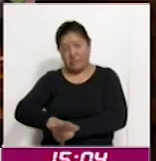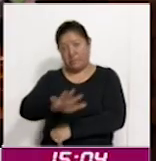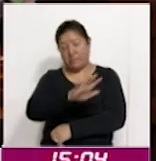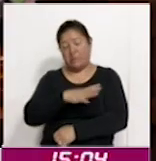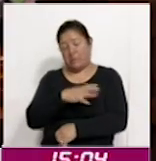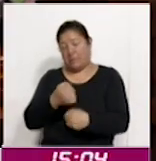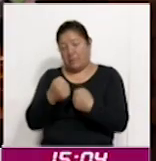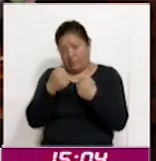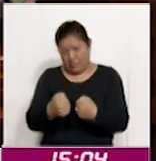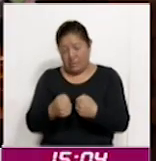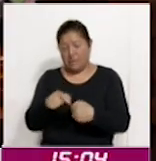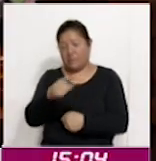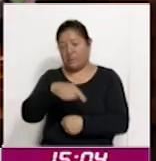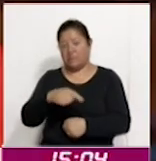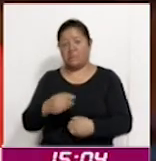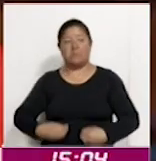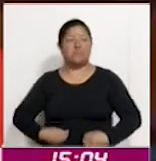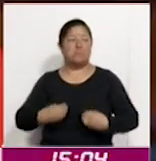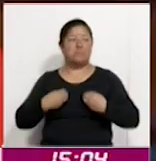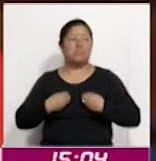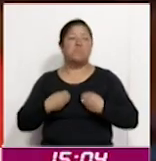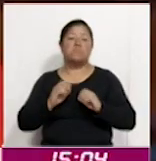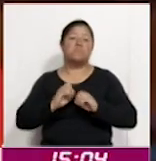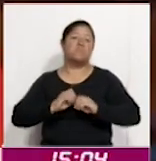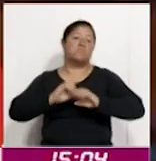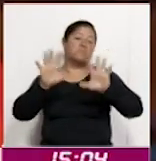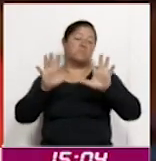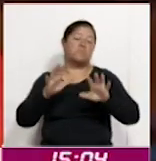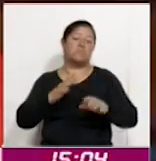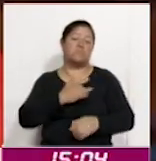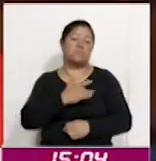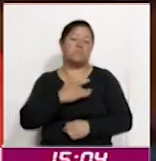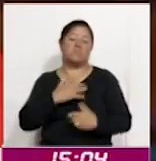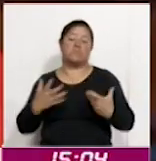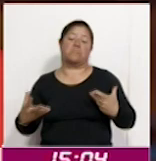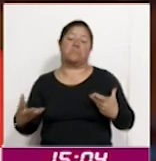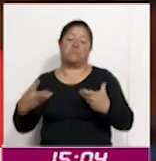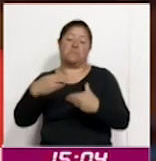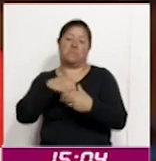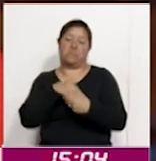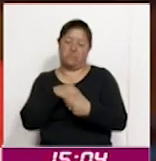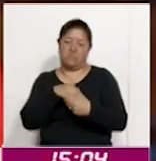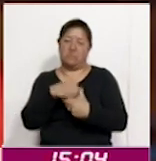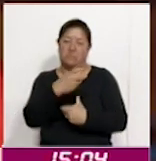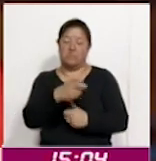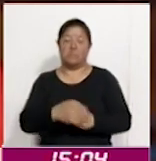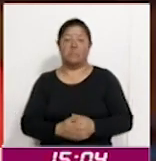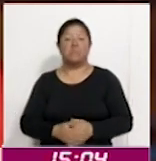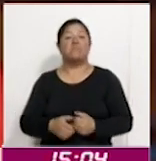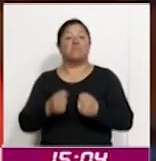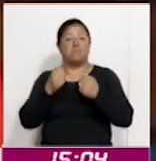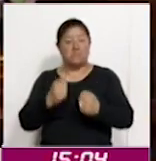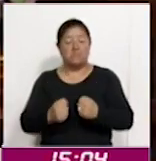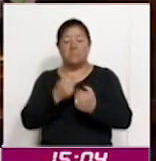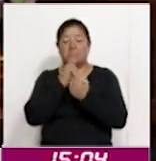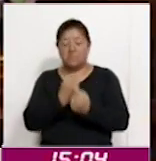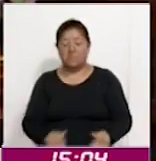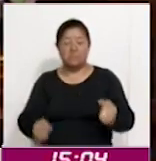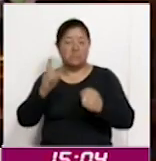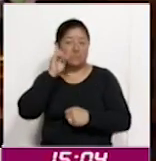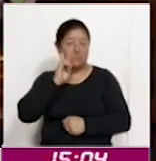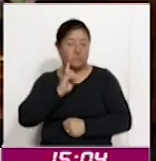garantizar que vivan con plenitud. Sumemos nuestro corazón a la causa, garantizando que nuestras niñas,